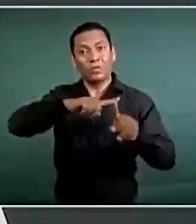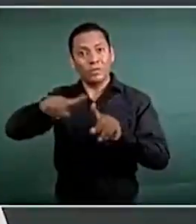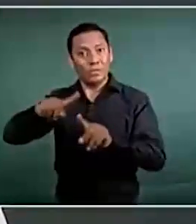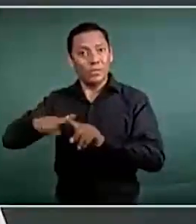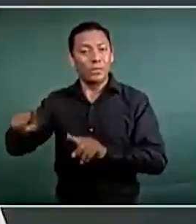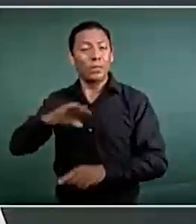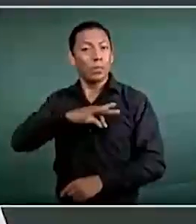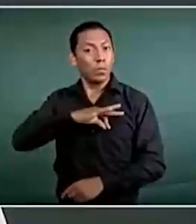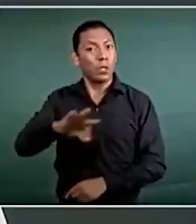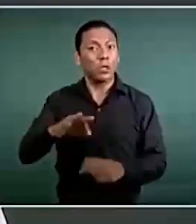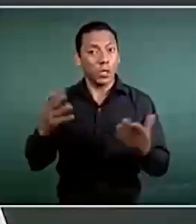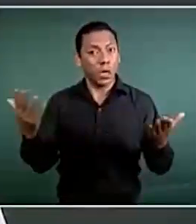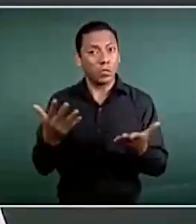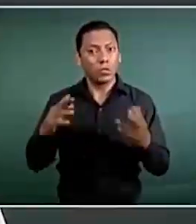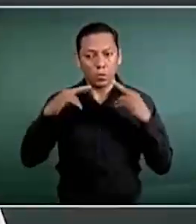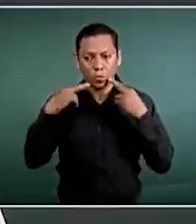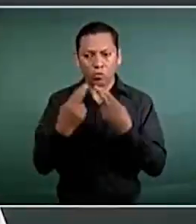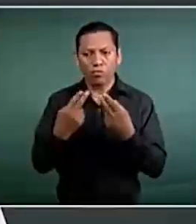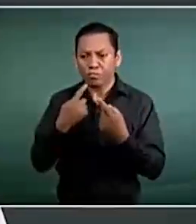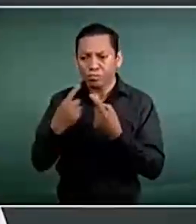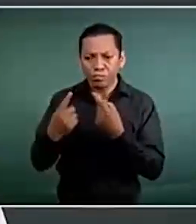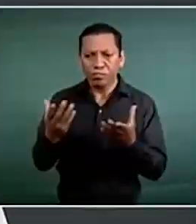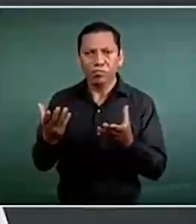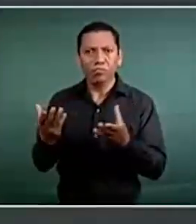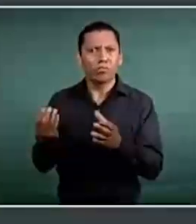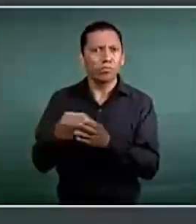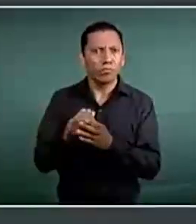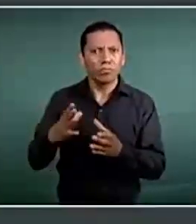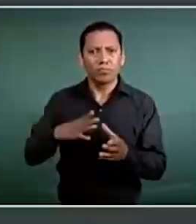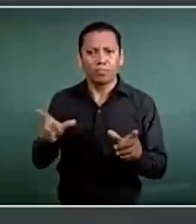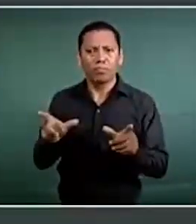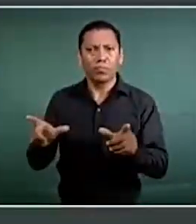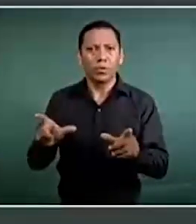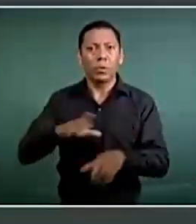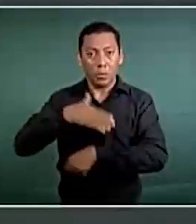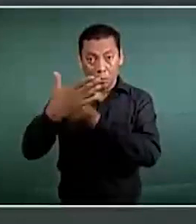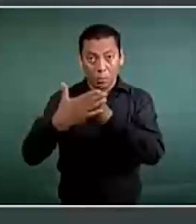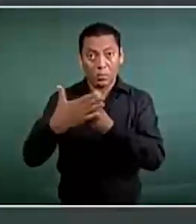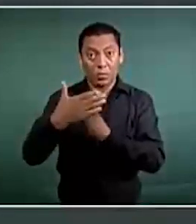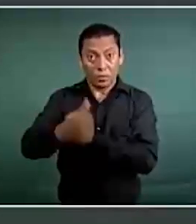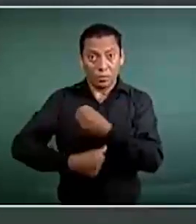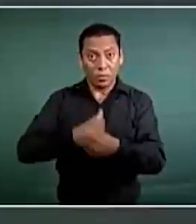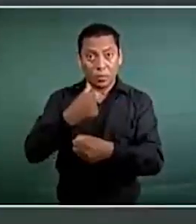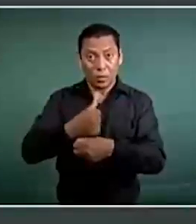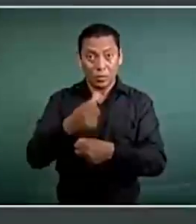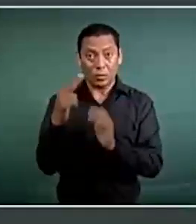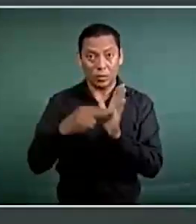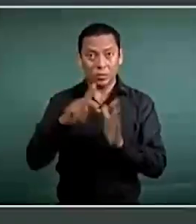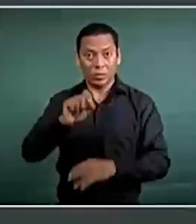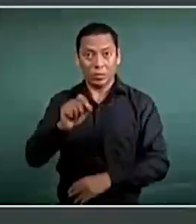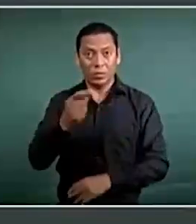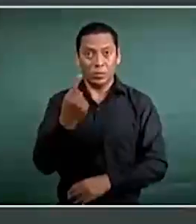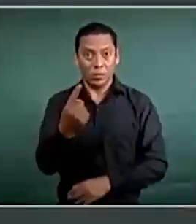Vamos a tener ya el año próximo las